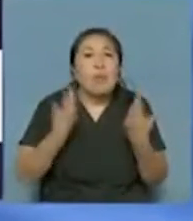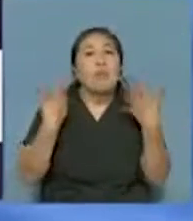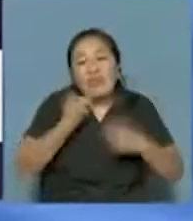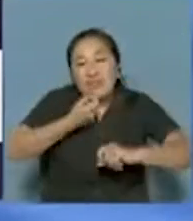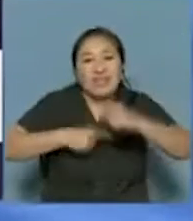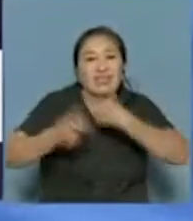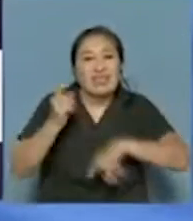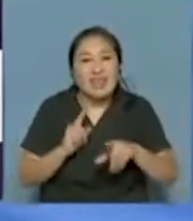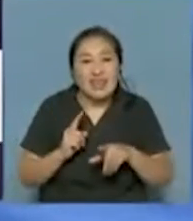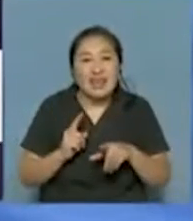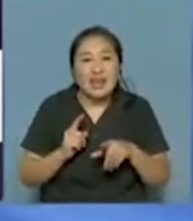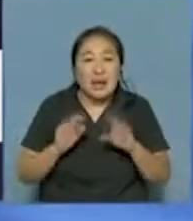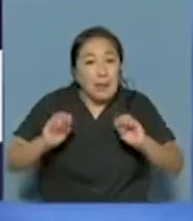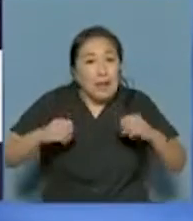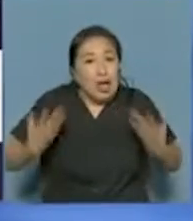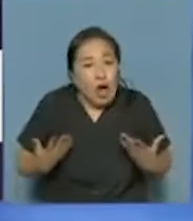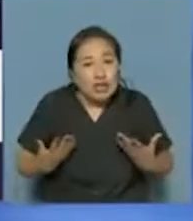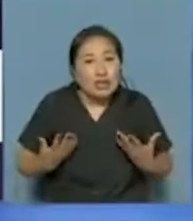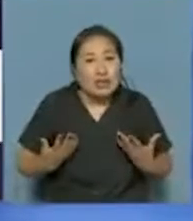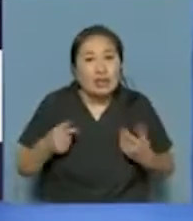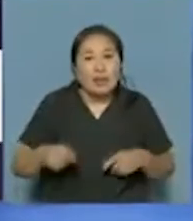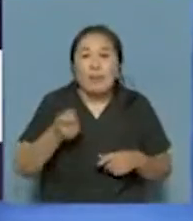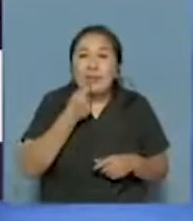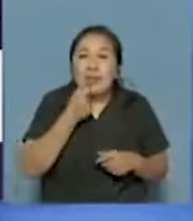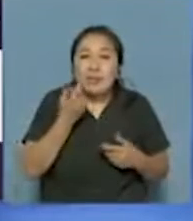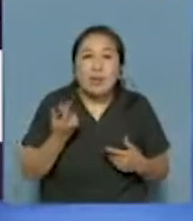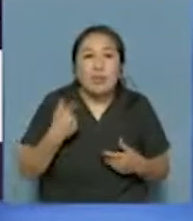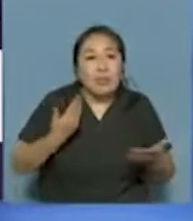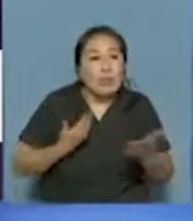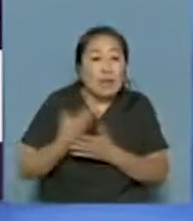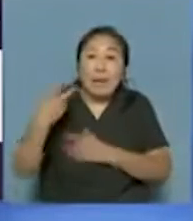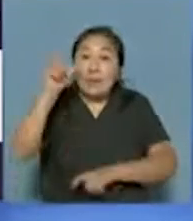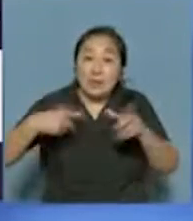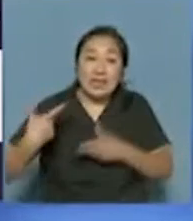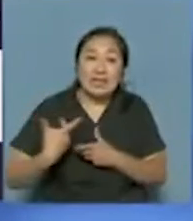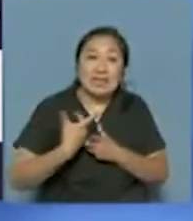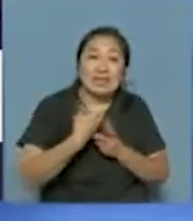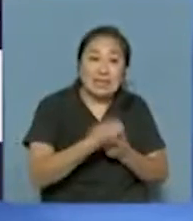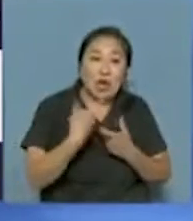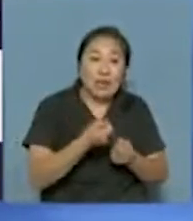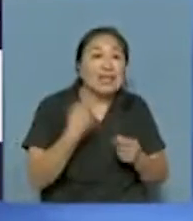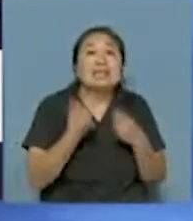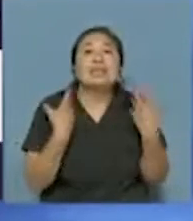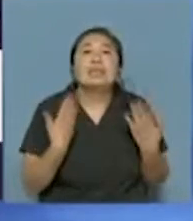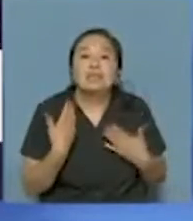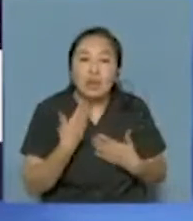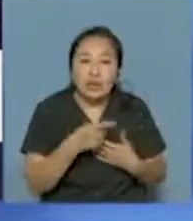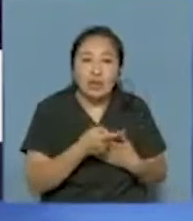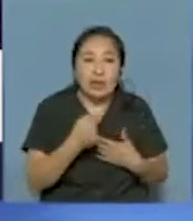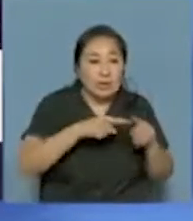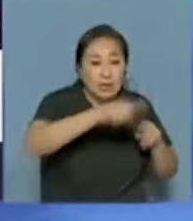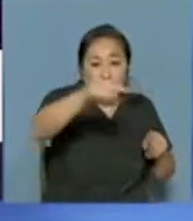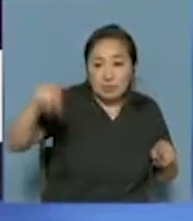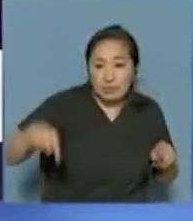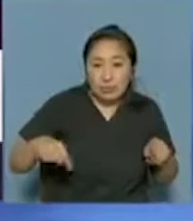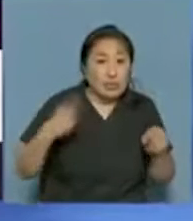posibilidad de estar instalado mejor en el mundo, como será ahora. Tenemos demanda, y no podemos hacer más sectaria por